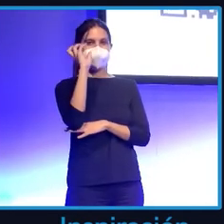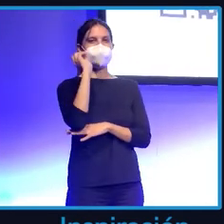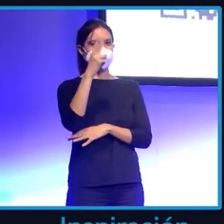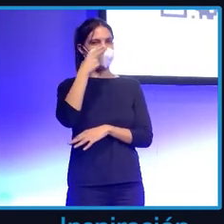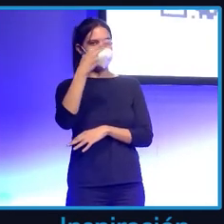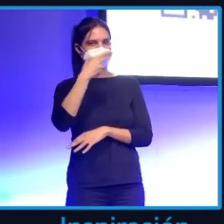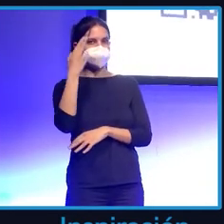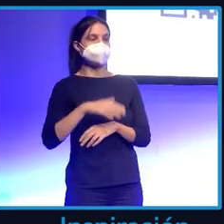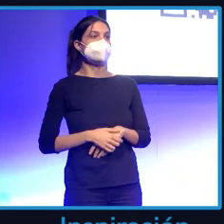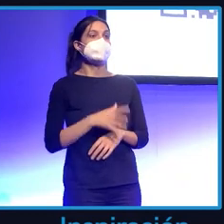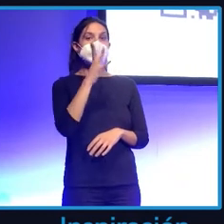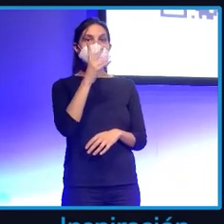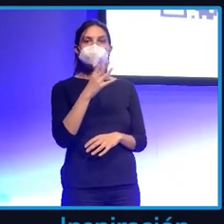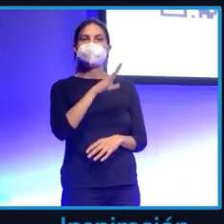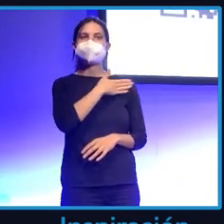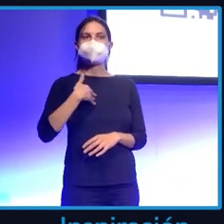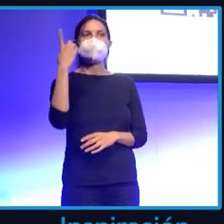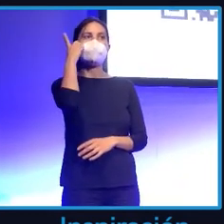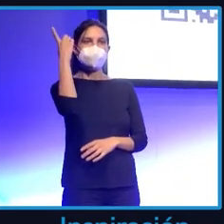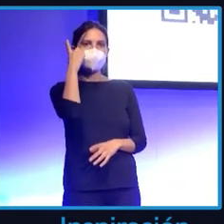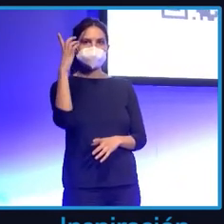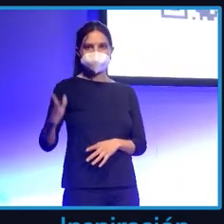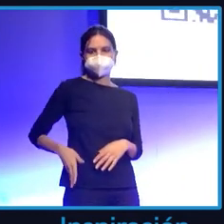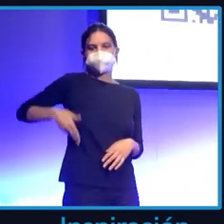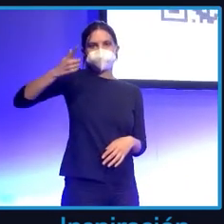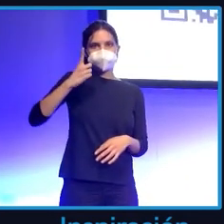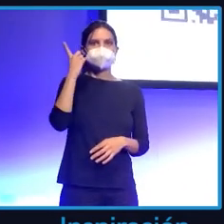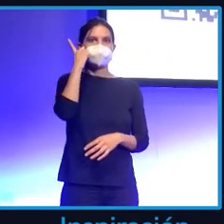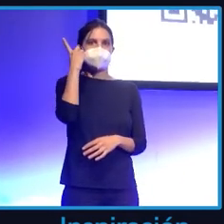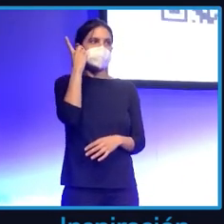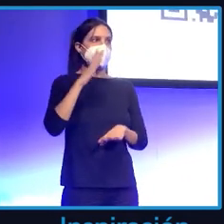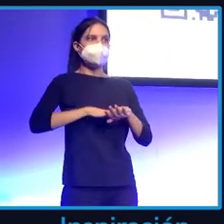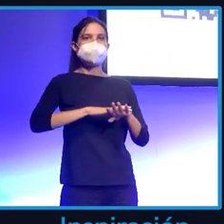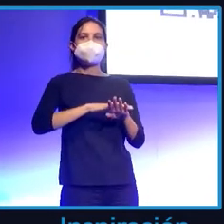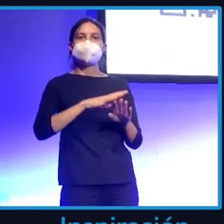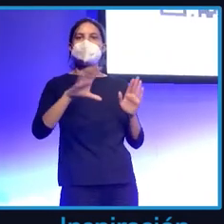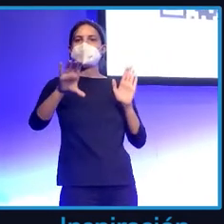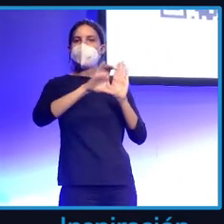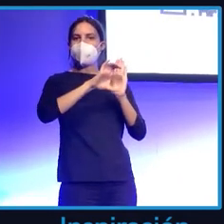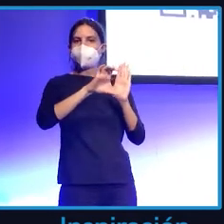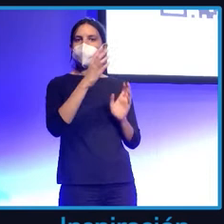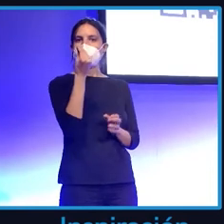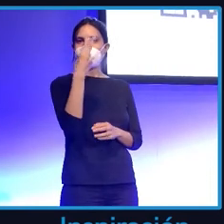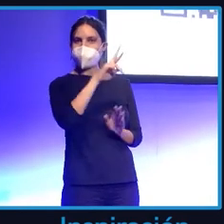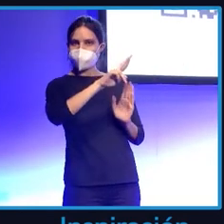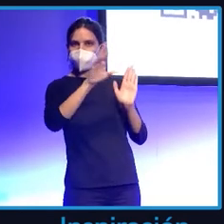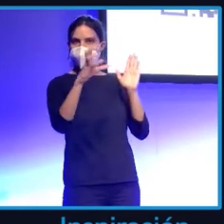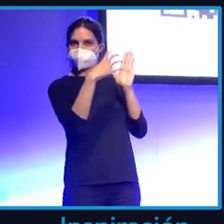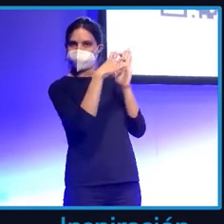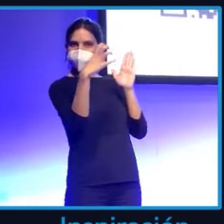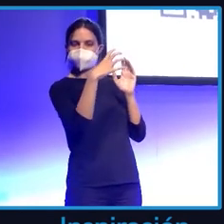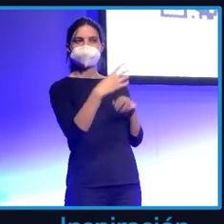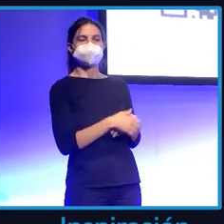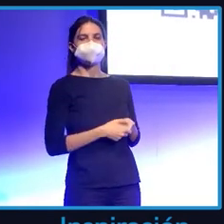que me gustaría que sacárais ahora mismo a vuestro móvil y lo escaneéis, porque vais a tener un virus increíble. No, es broma.